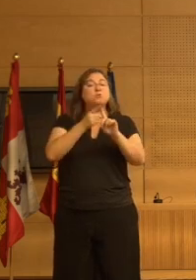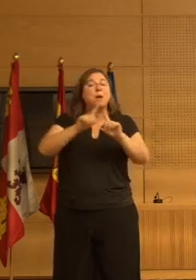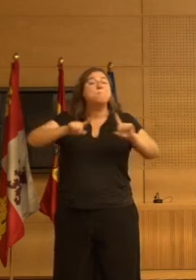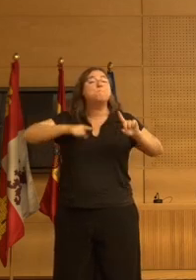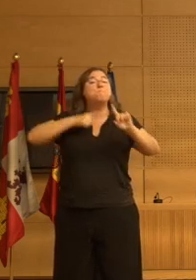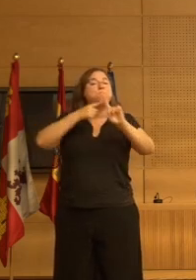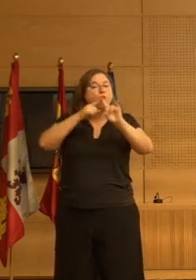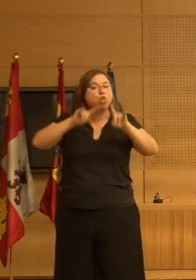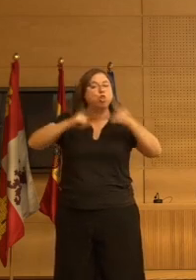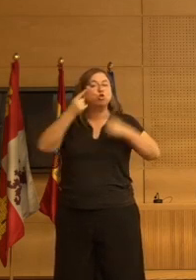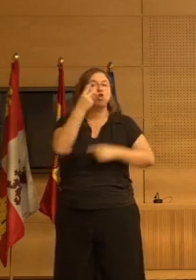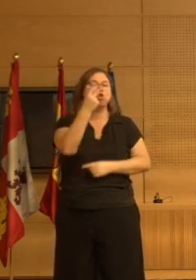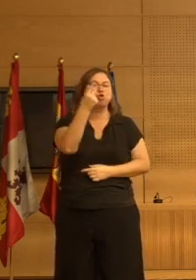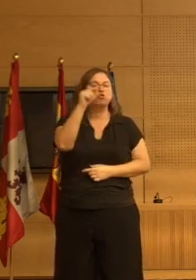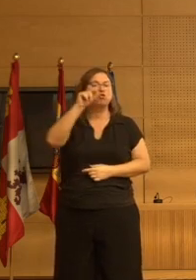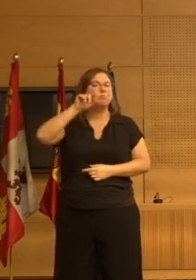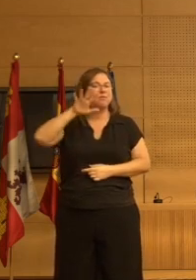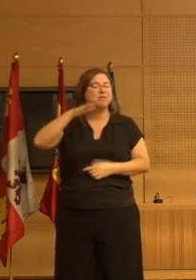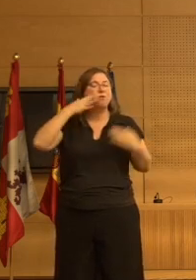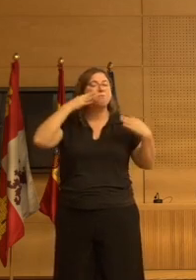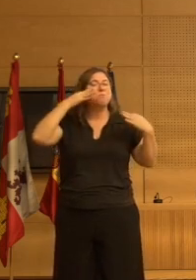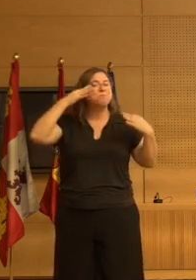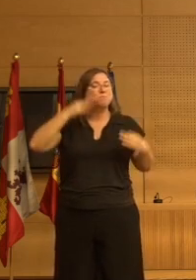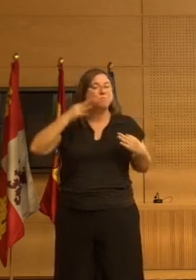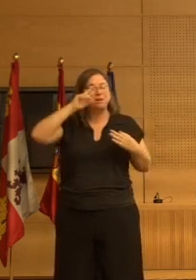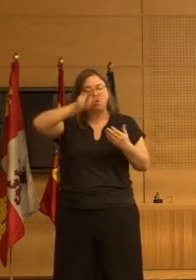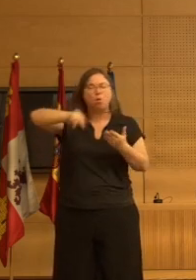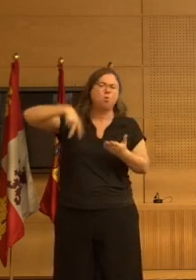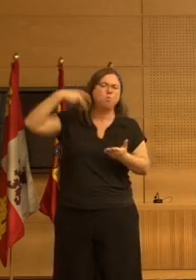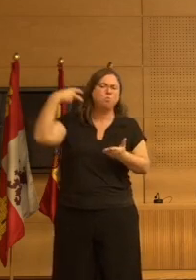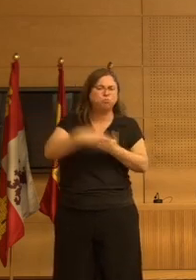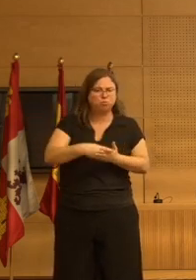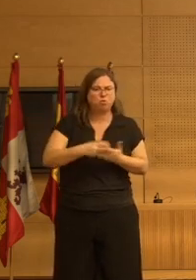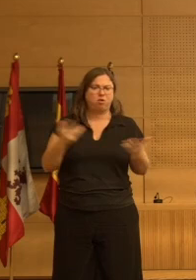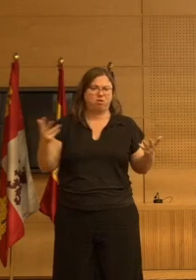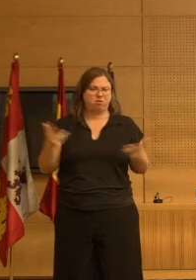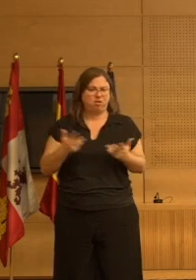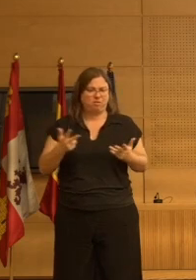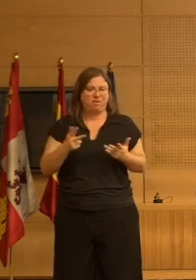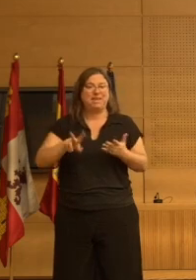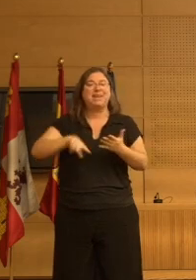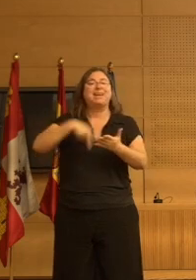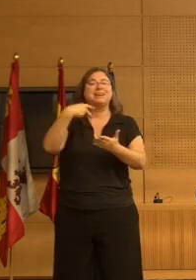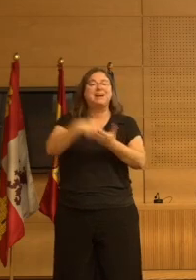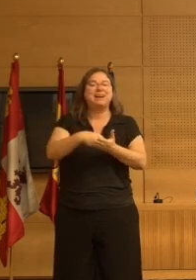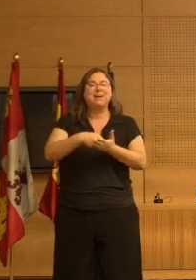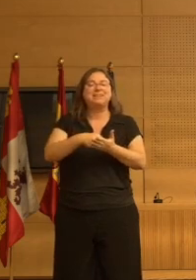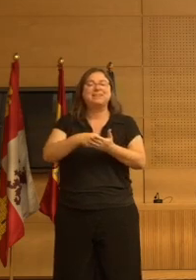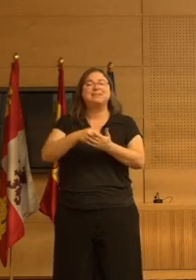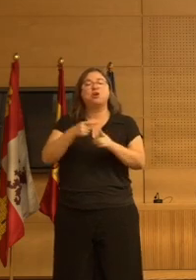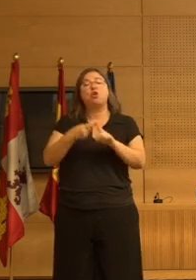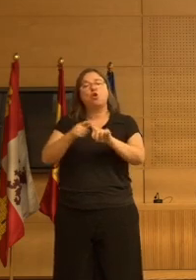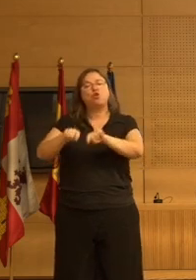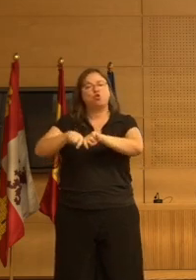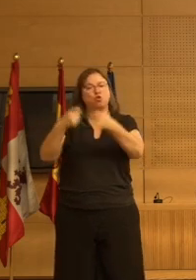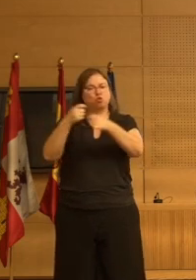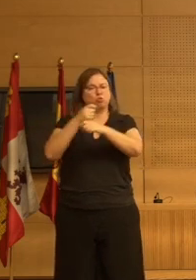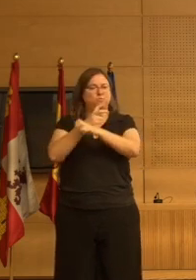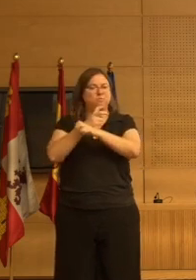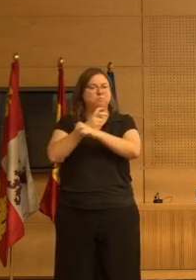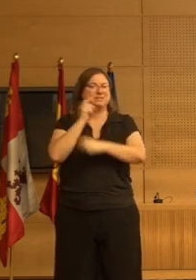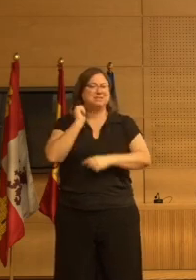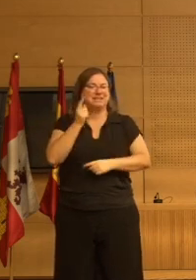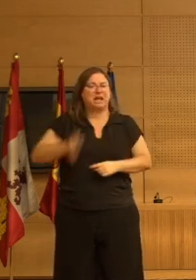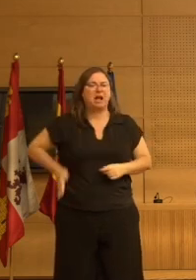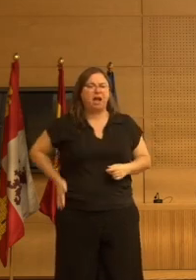más de dos, por 2,5, el riesgo de experimentar una caída complicada. Me refiero a una caída que se acompaña de una fractura, habitualmente de